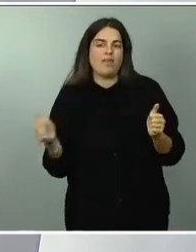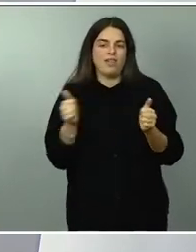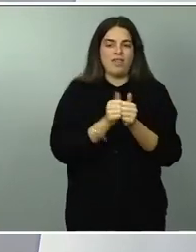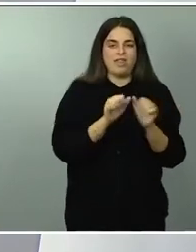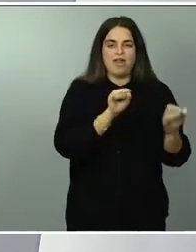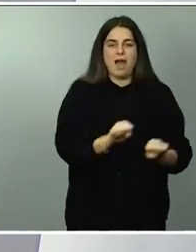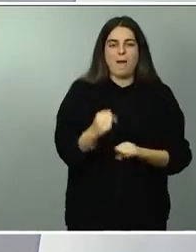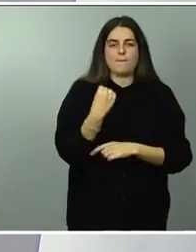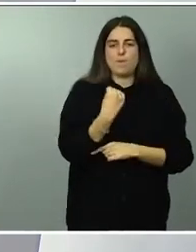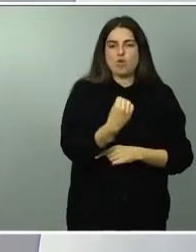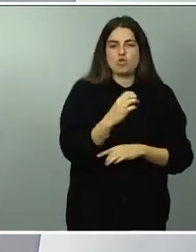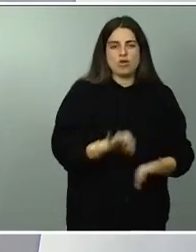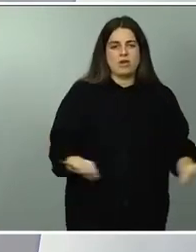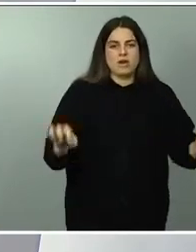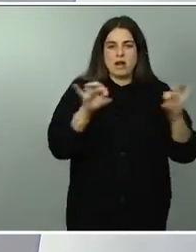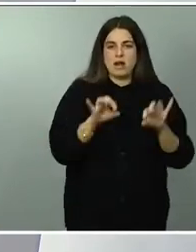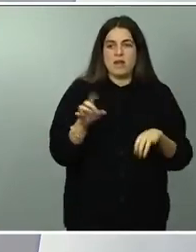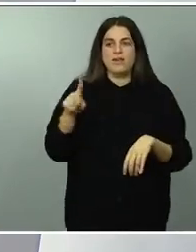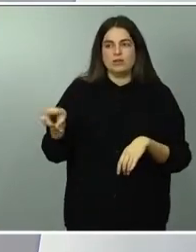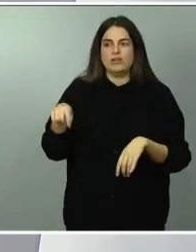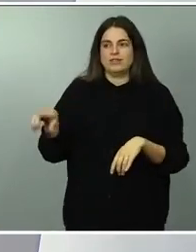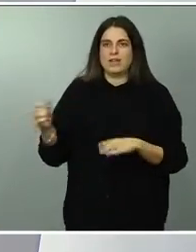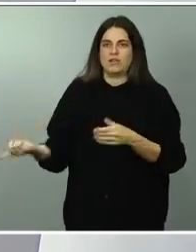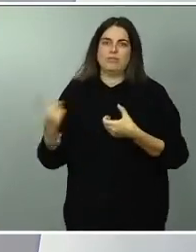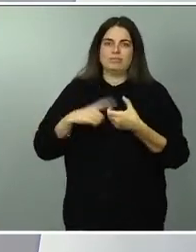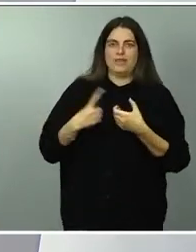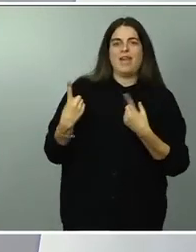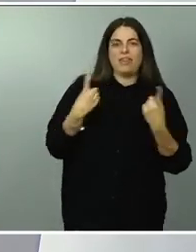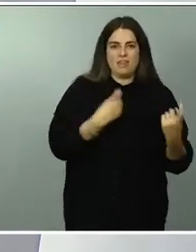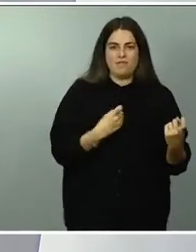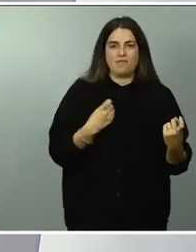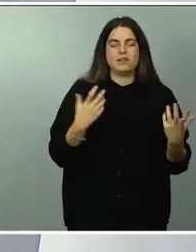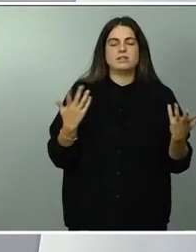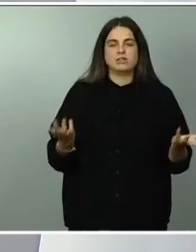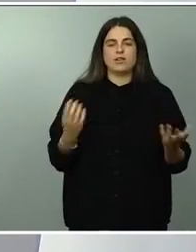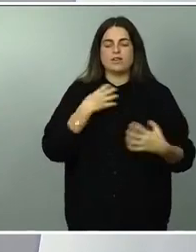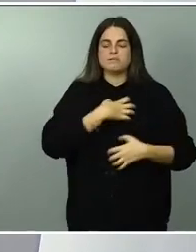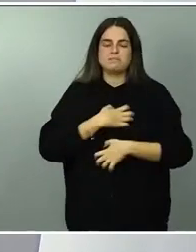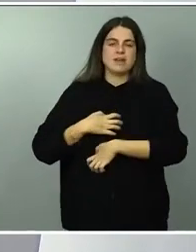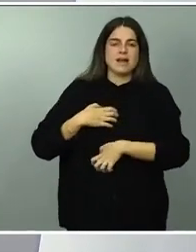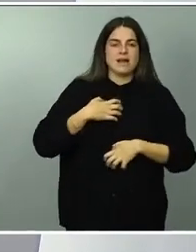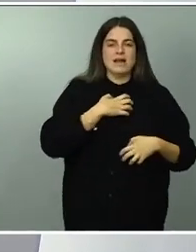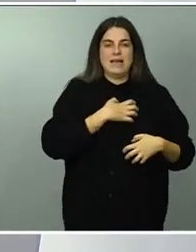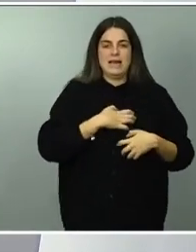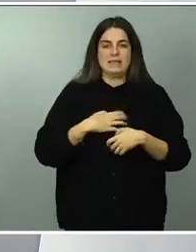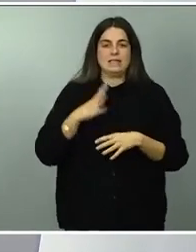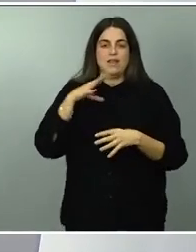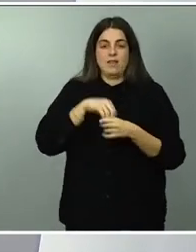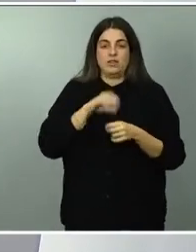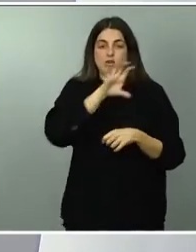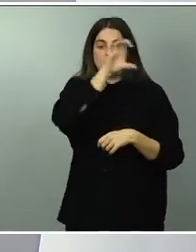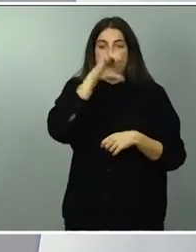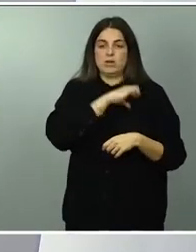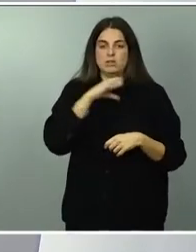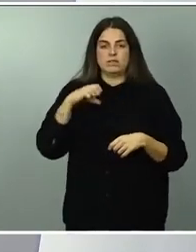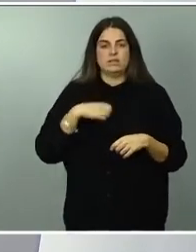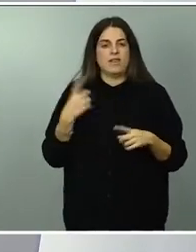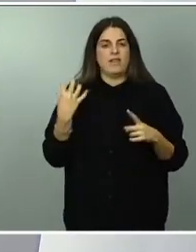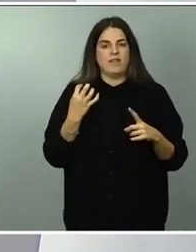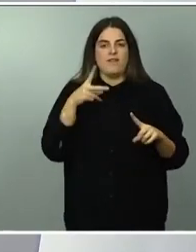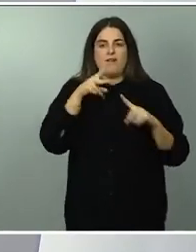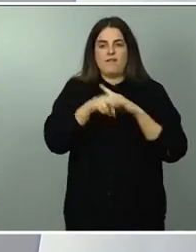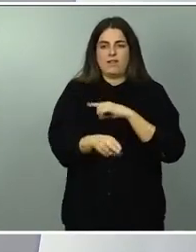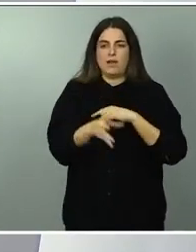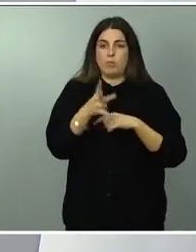autonómico y por tanto evitar esa ola de malestar que existe en estas comunidades autónomas con motivo del deterioro